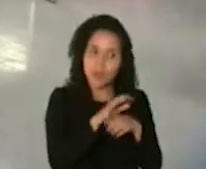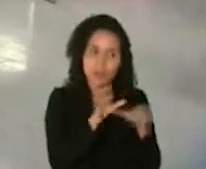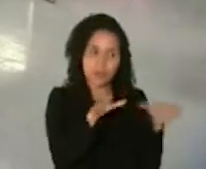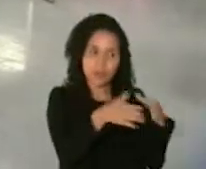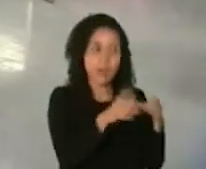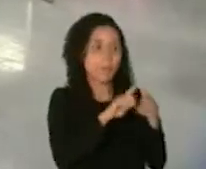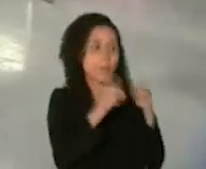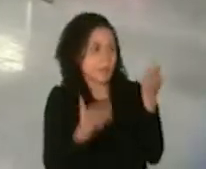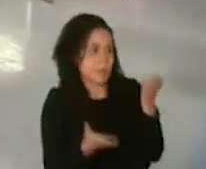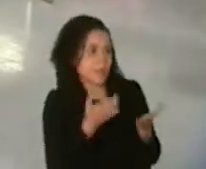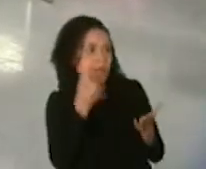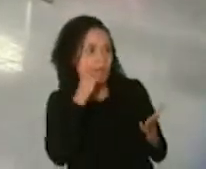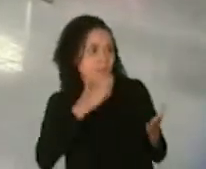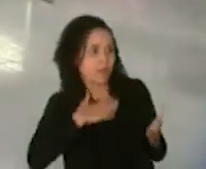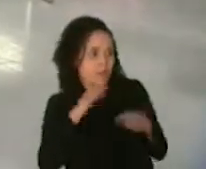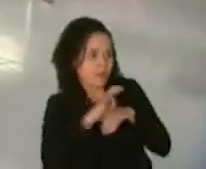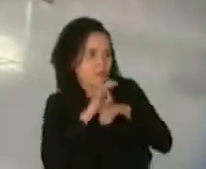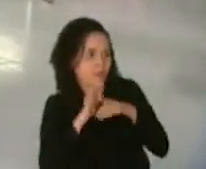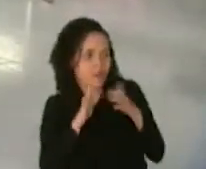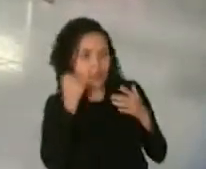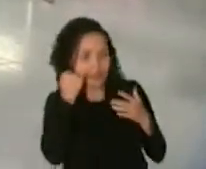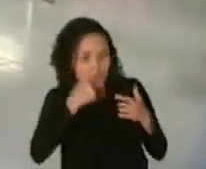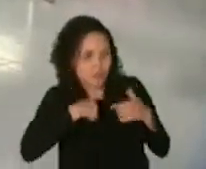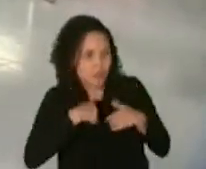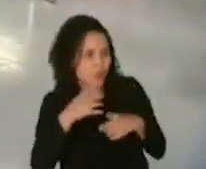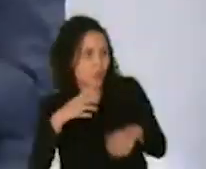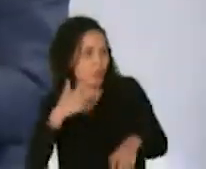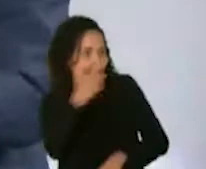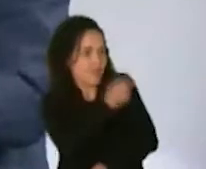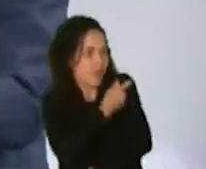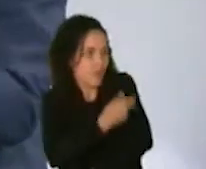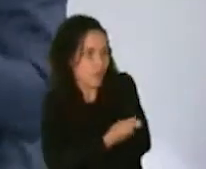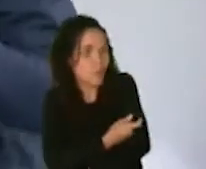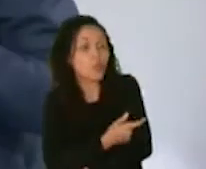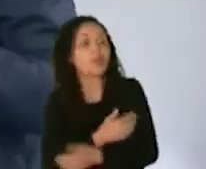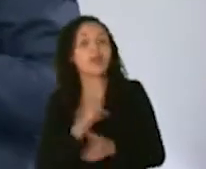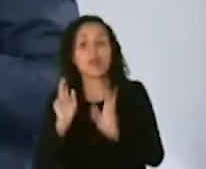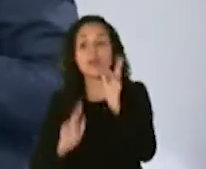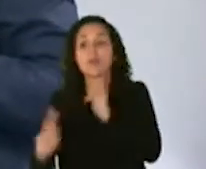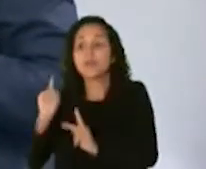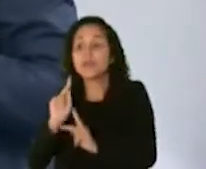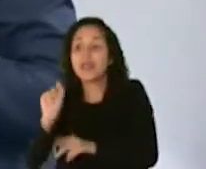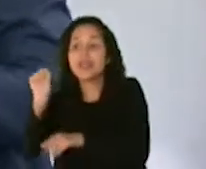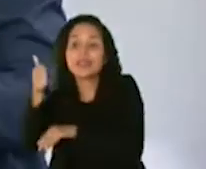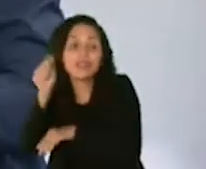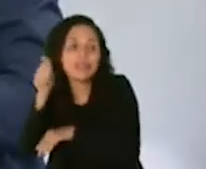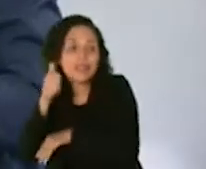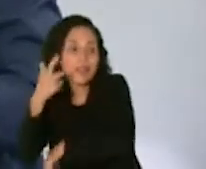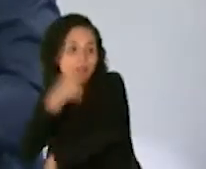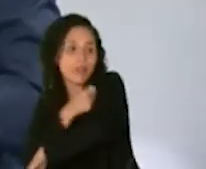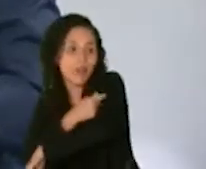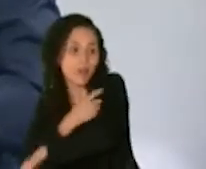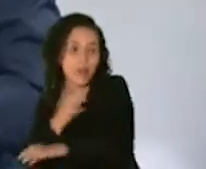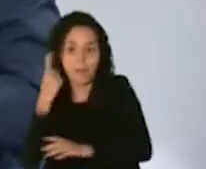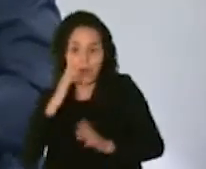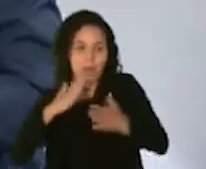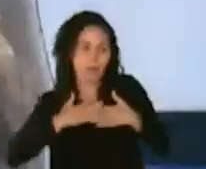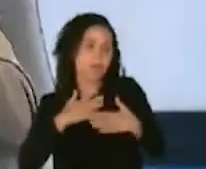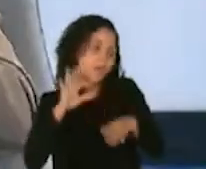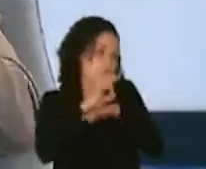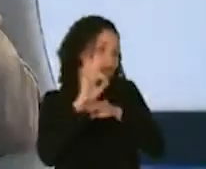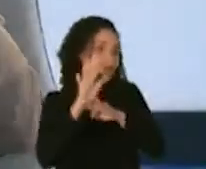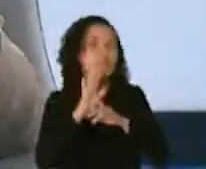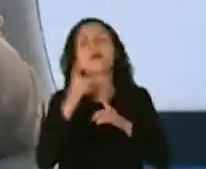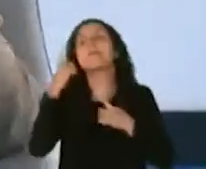yo me vacuno y nos vacunamos bien en el país para mí es efectiva para lograr lo que llamamos el